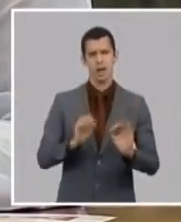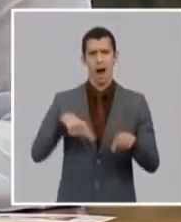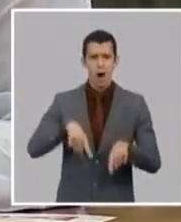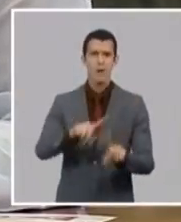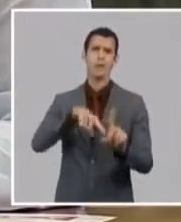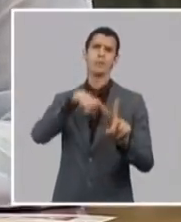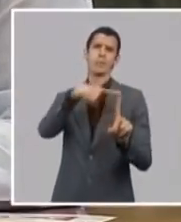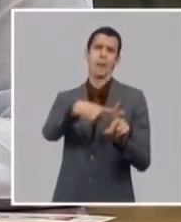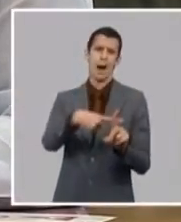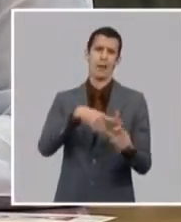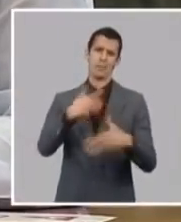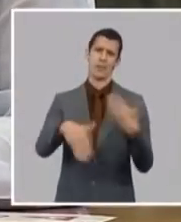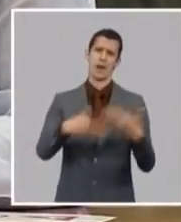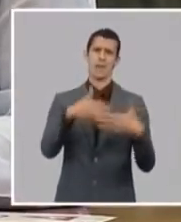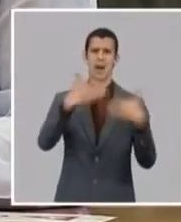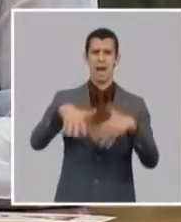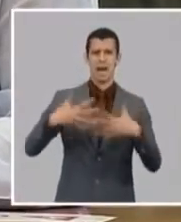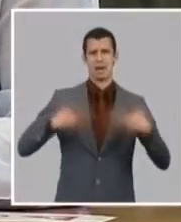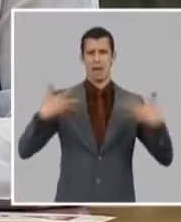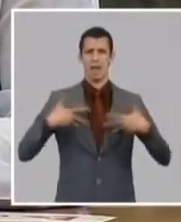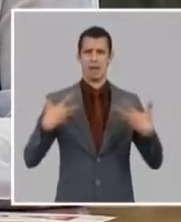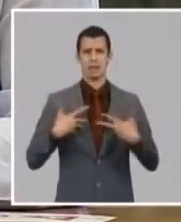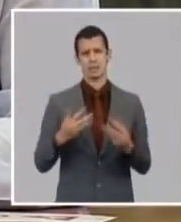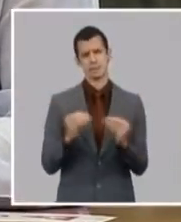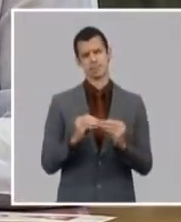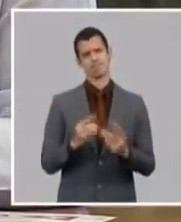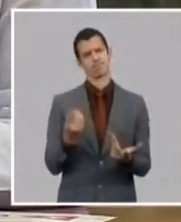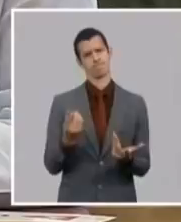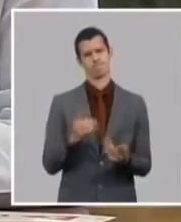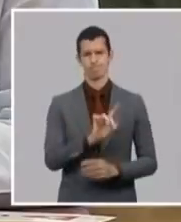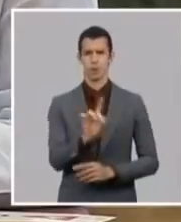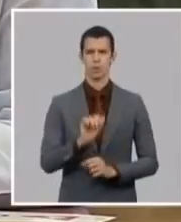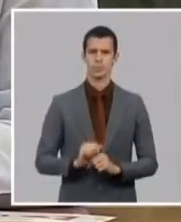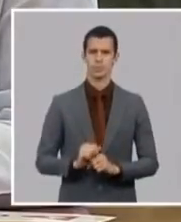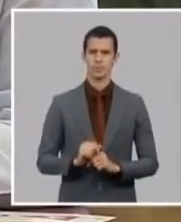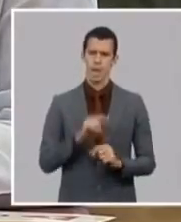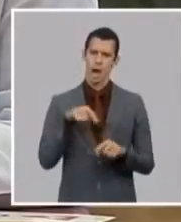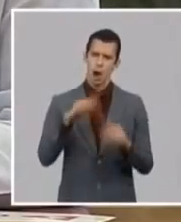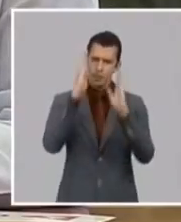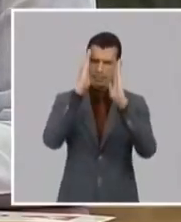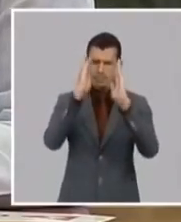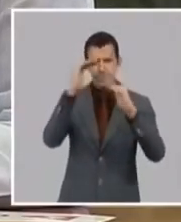poco de los disturbios ¿qué han significado estos disturbios que han ocurrido? primero